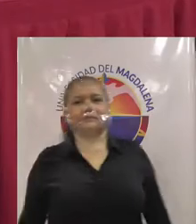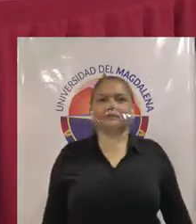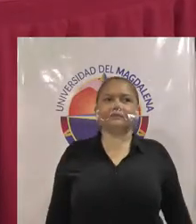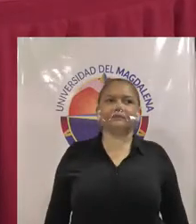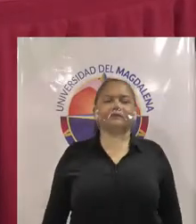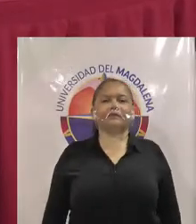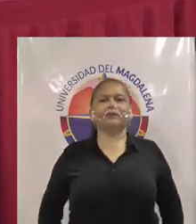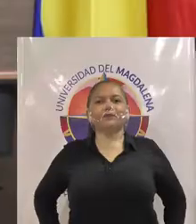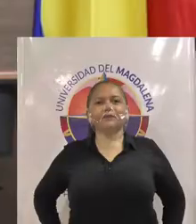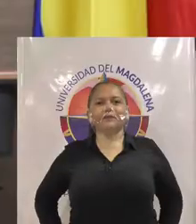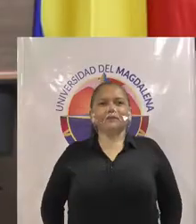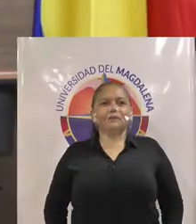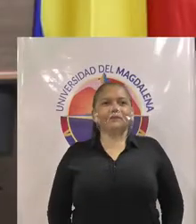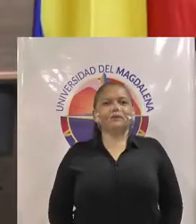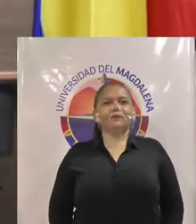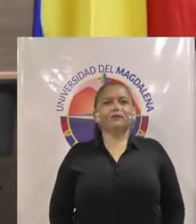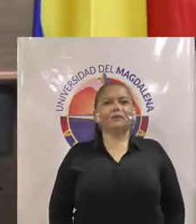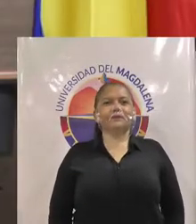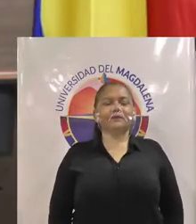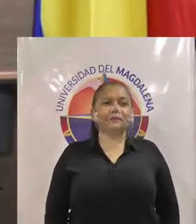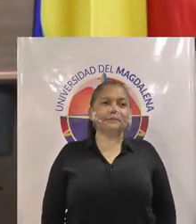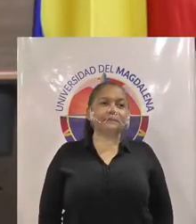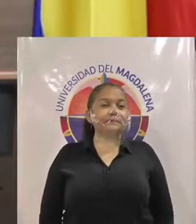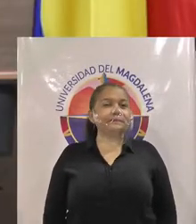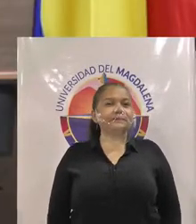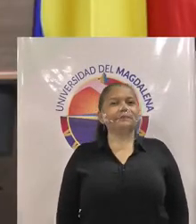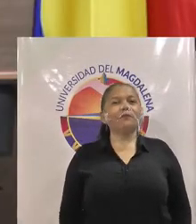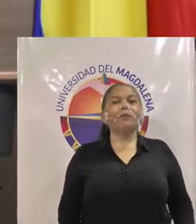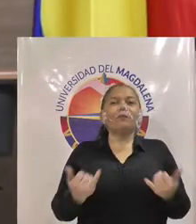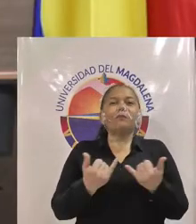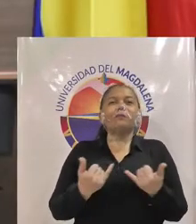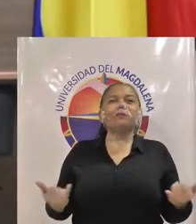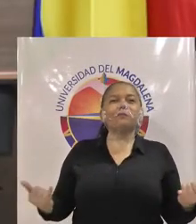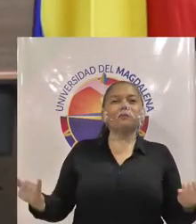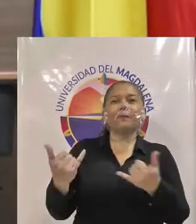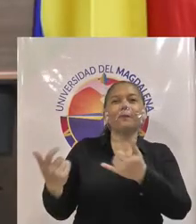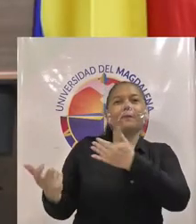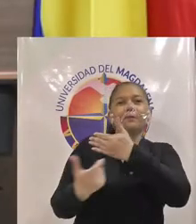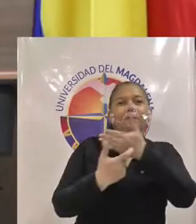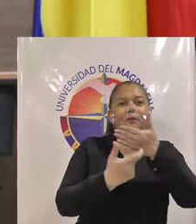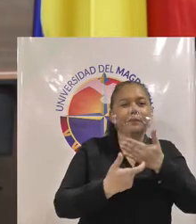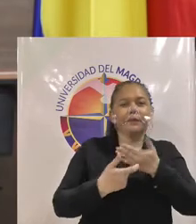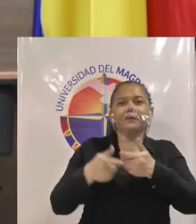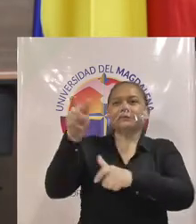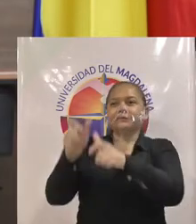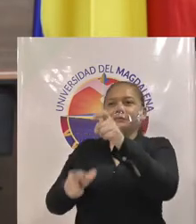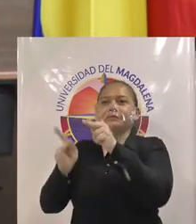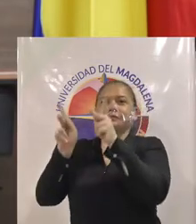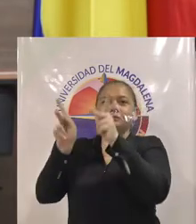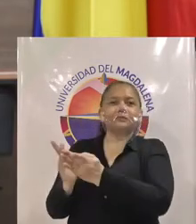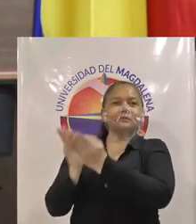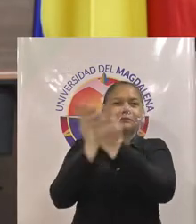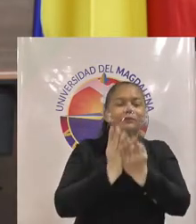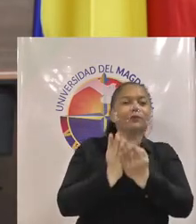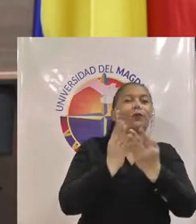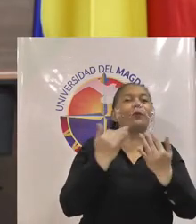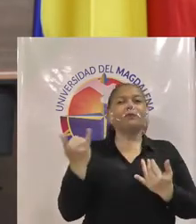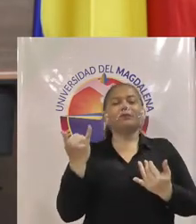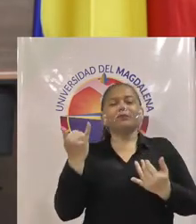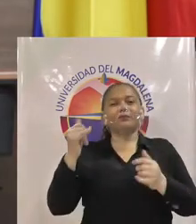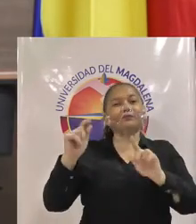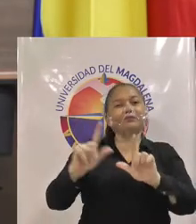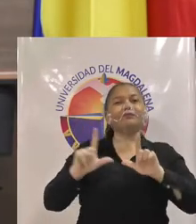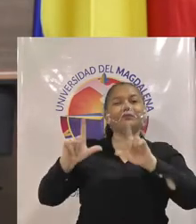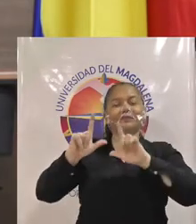docentes graduados como candidatos al consejo superior y al consejo académico en esta primera parte de la